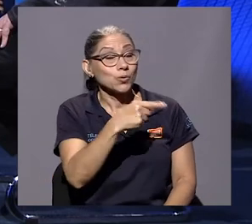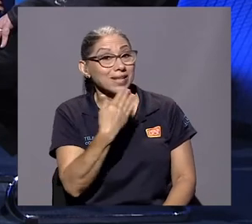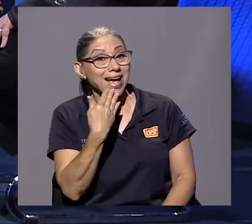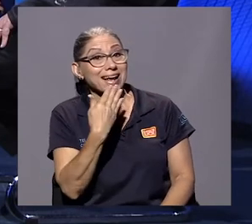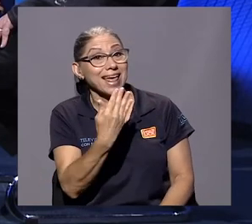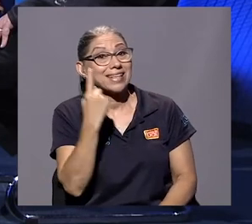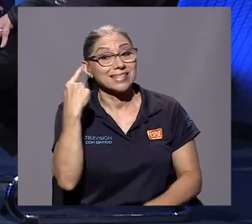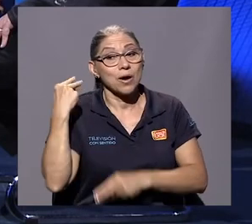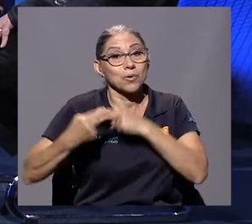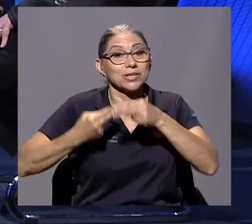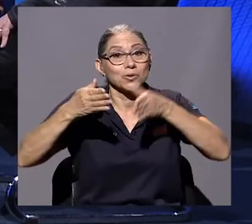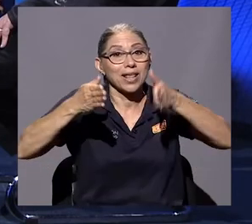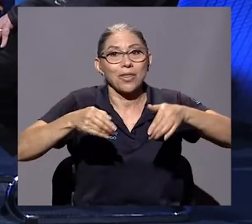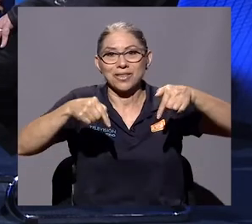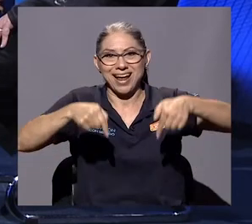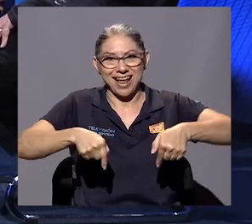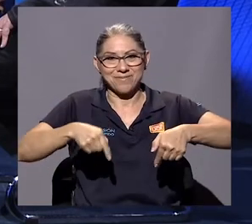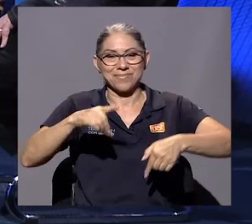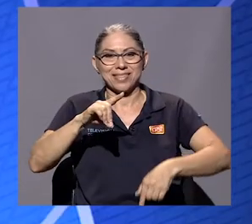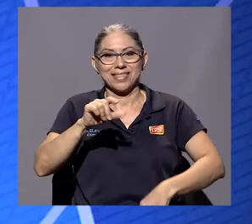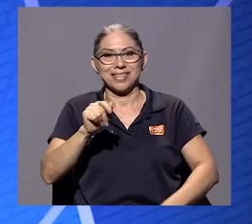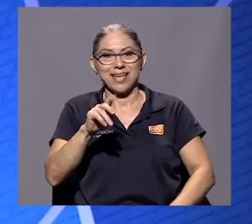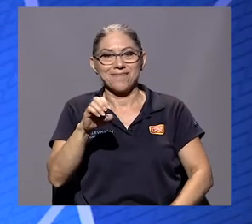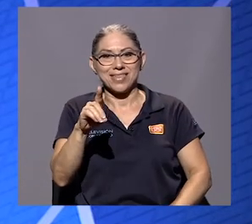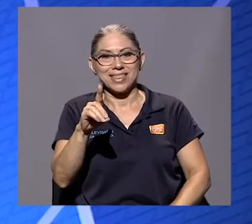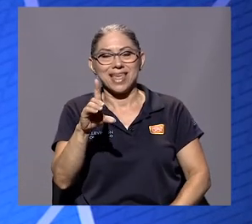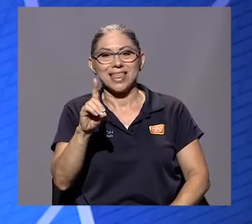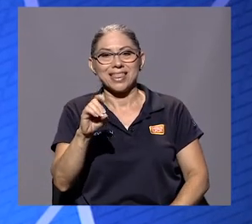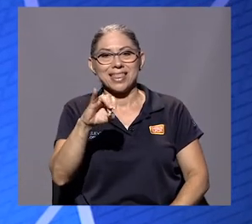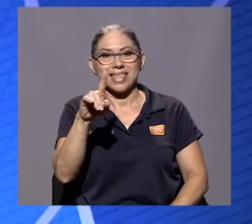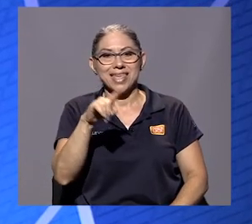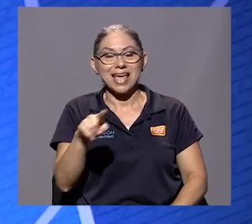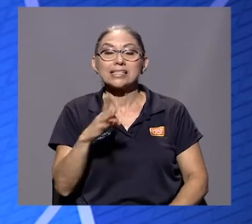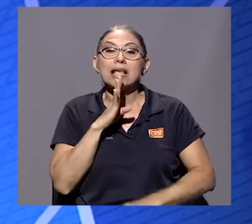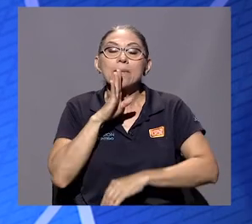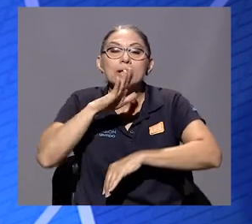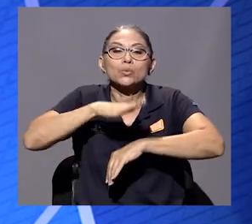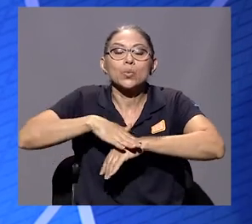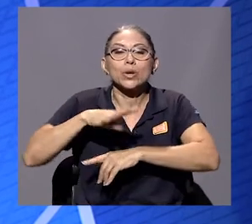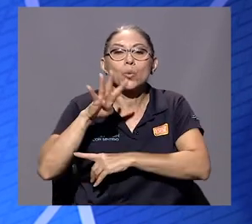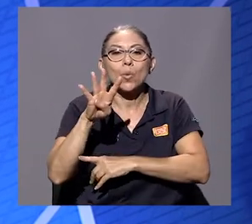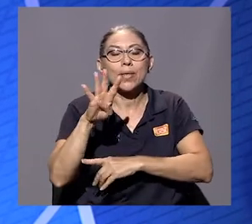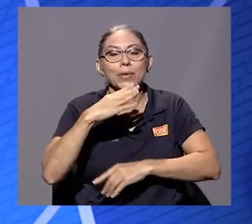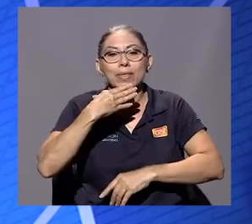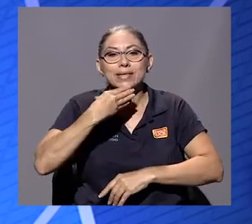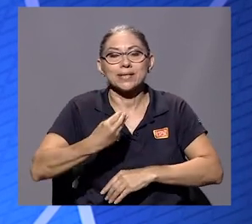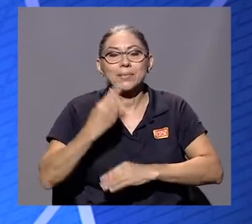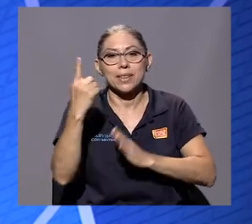a un historiador de acá, David Díaz, que rescata, aquel 4 de diciembre del 82.